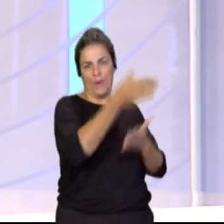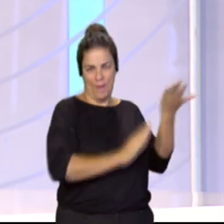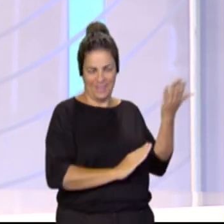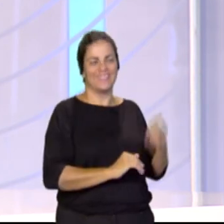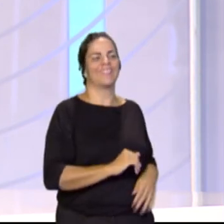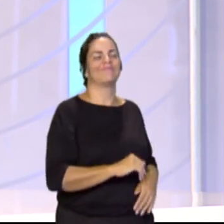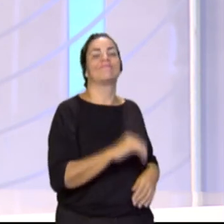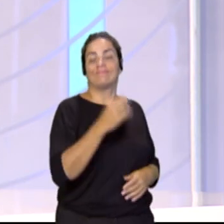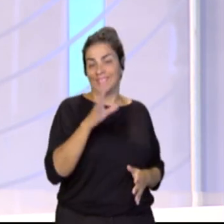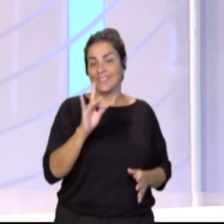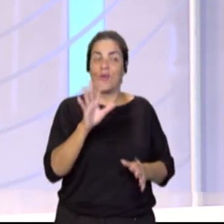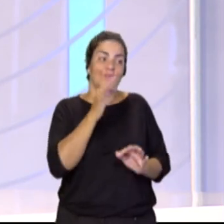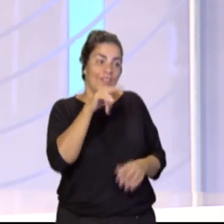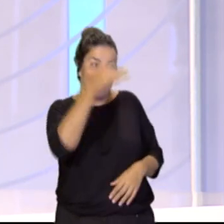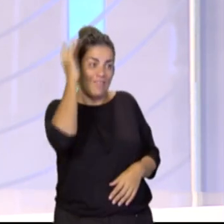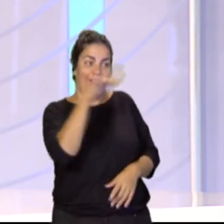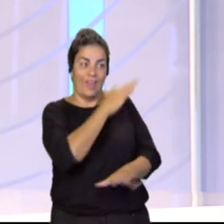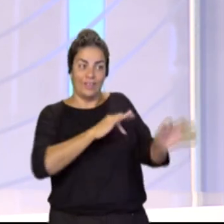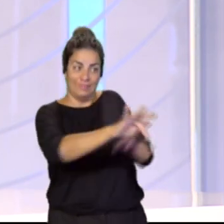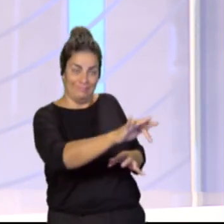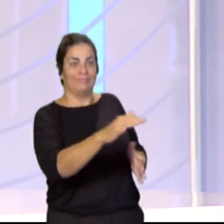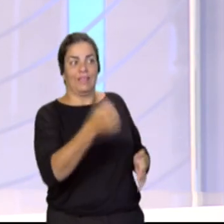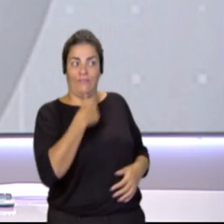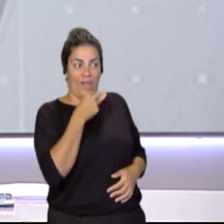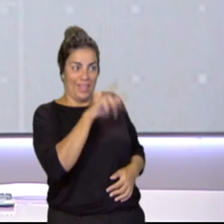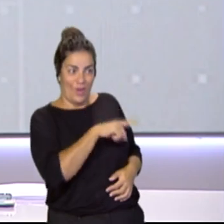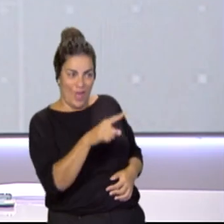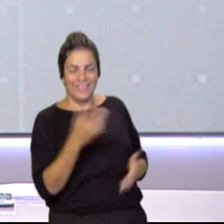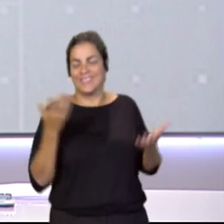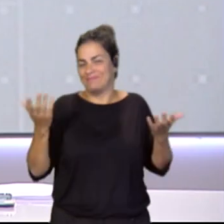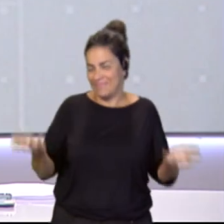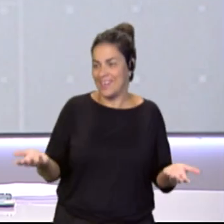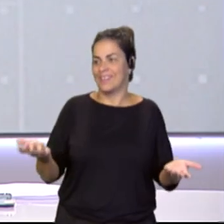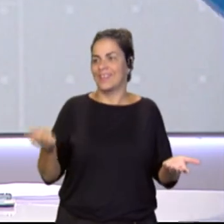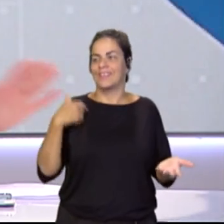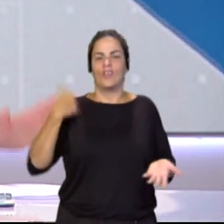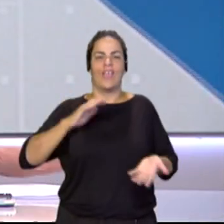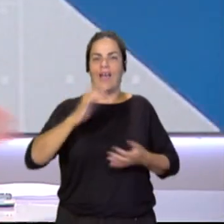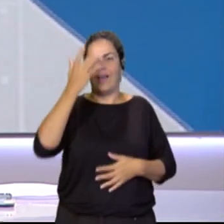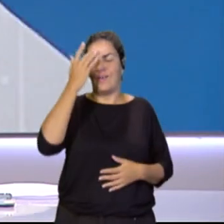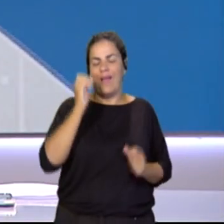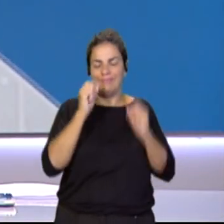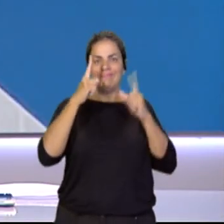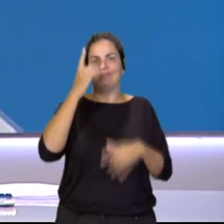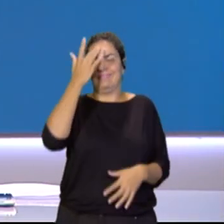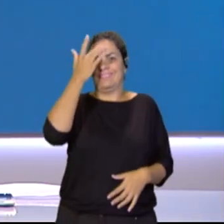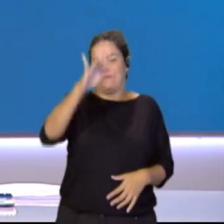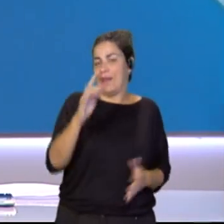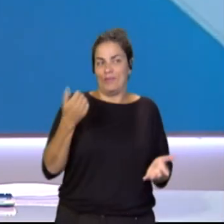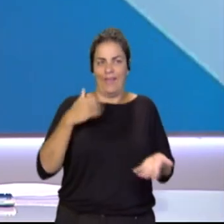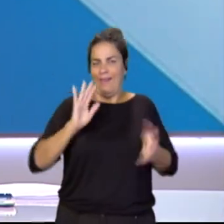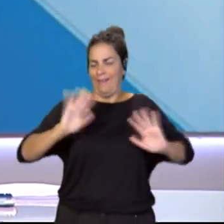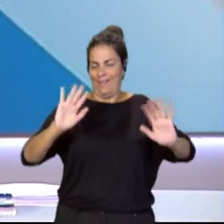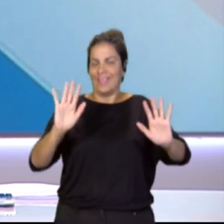Estivaliz, tomándote el relevo que no es nada fácil. Bueno, pues todo se ha dicho. Yo me voy a librar del madrugón por lo pronto. Pero bueno, al fin y cabo,